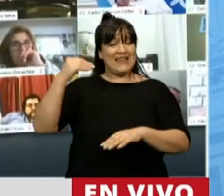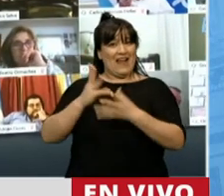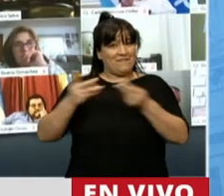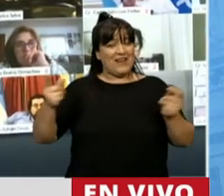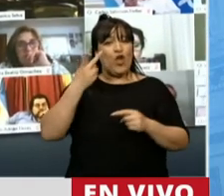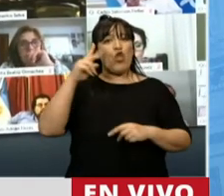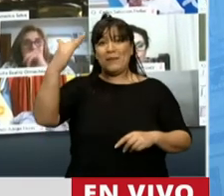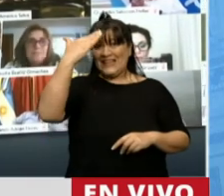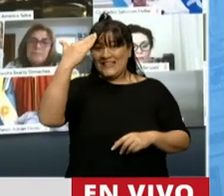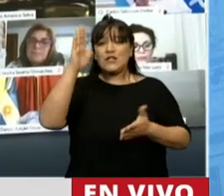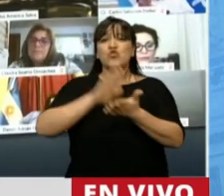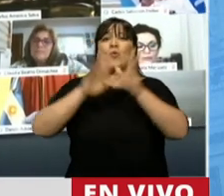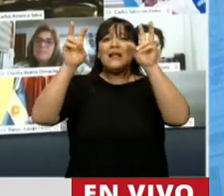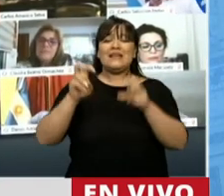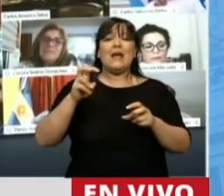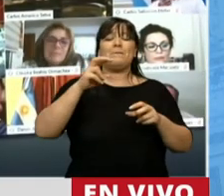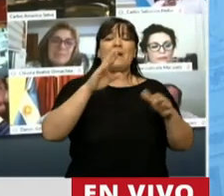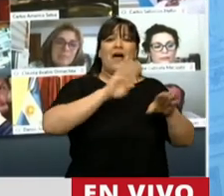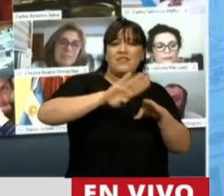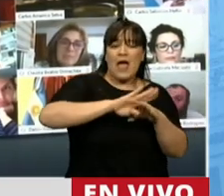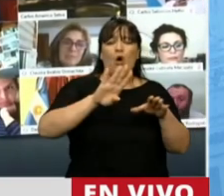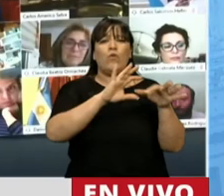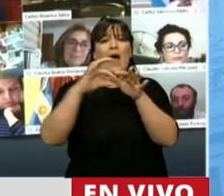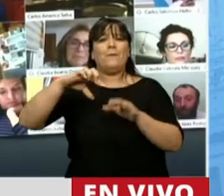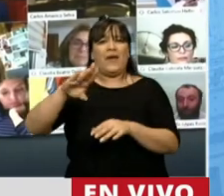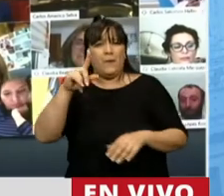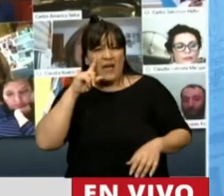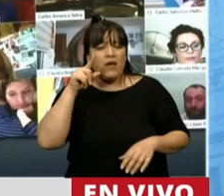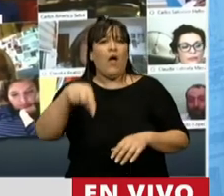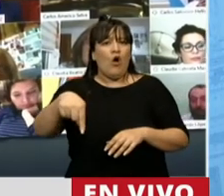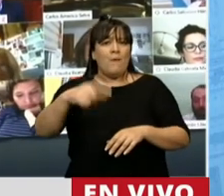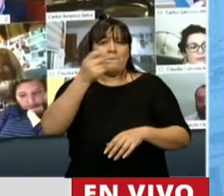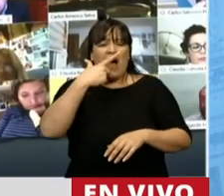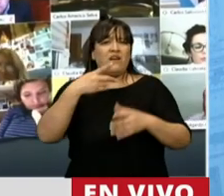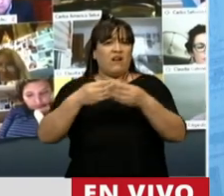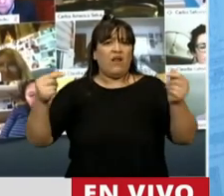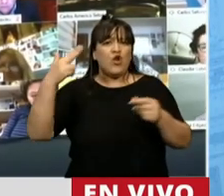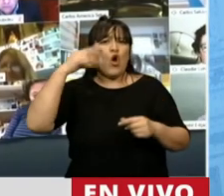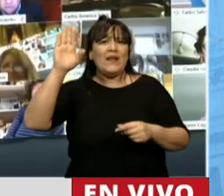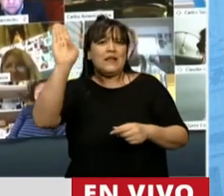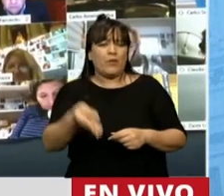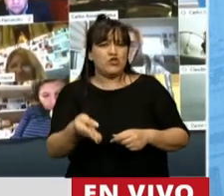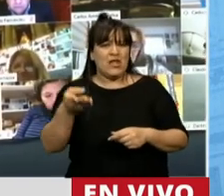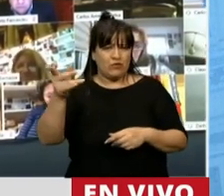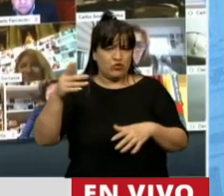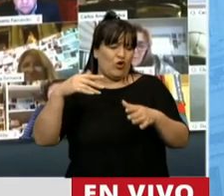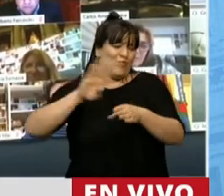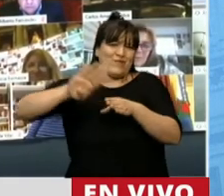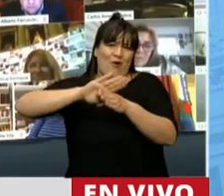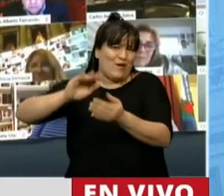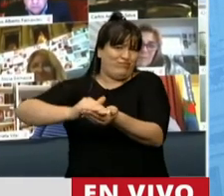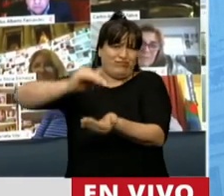en la relación de deuda con el PBI era el 50% y Macri la dejó en un 90% la relación de deuda del